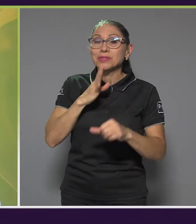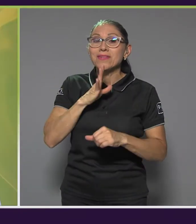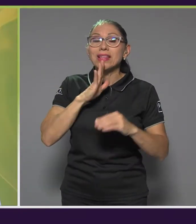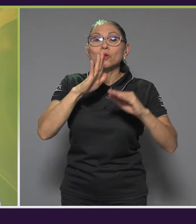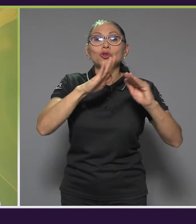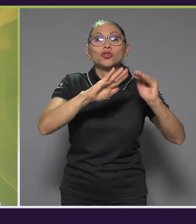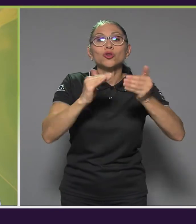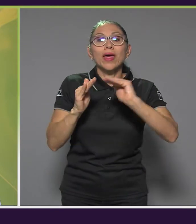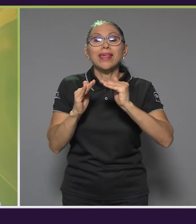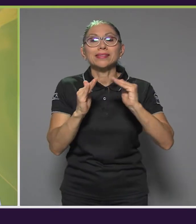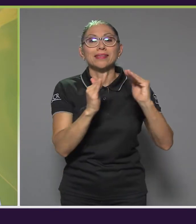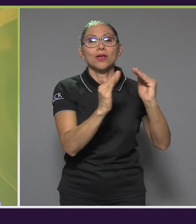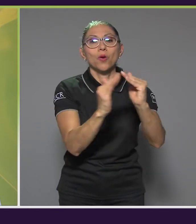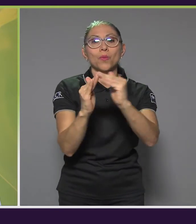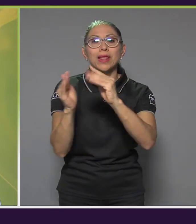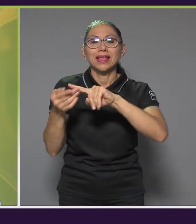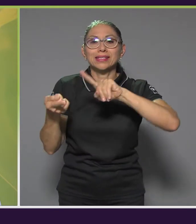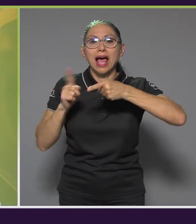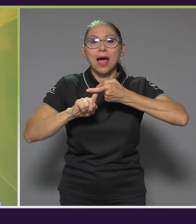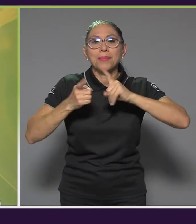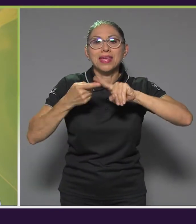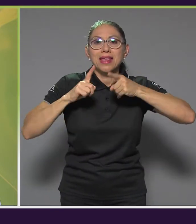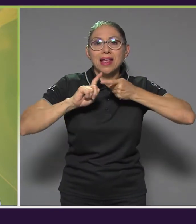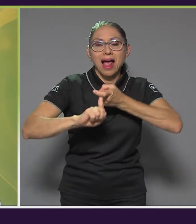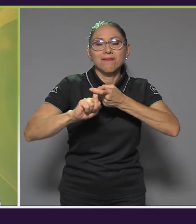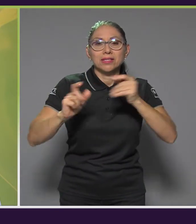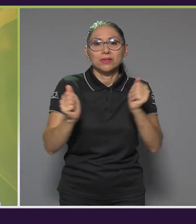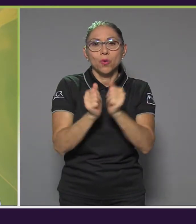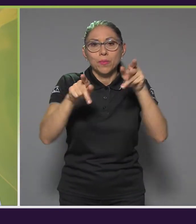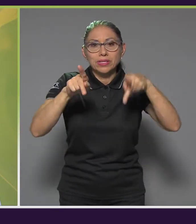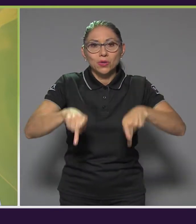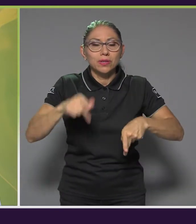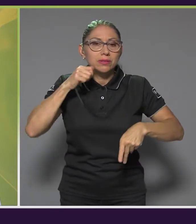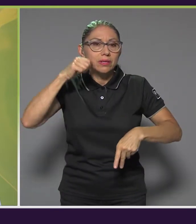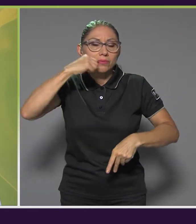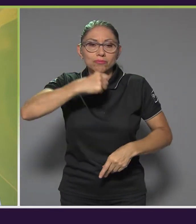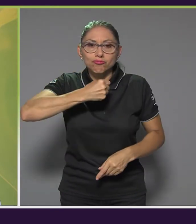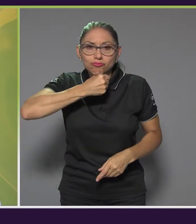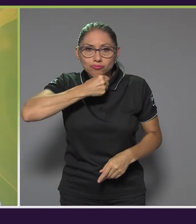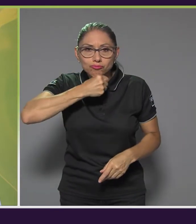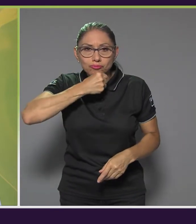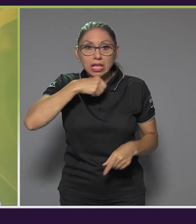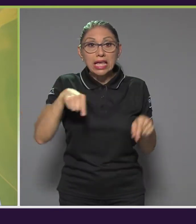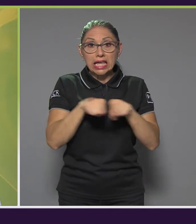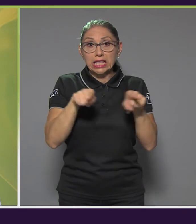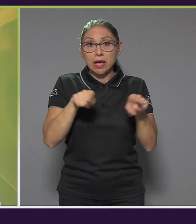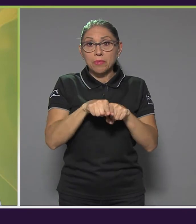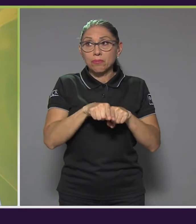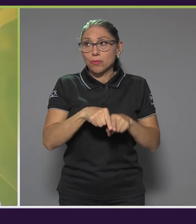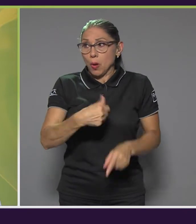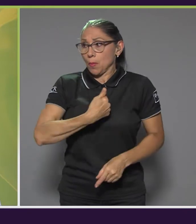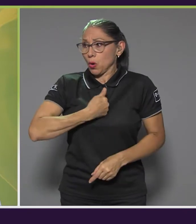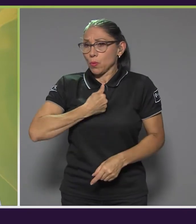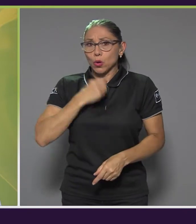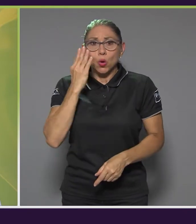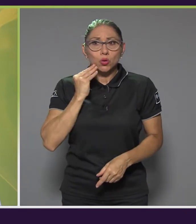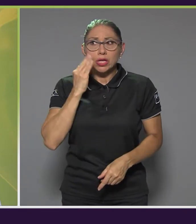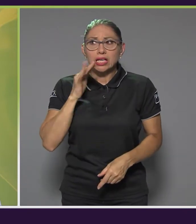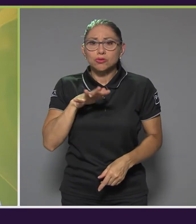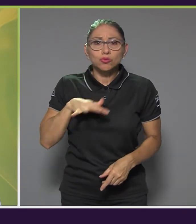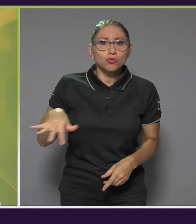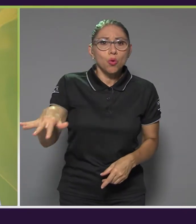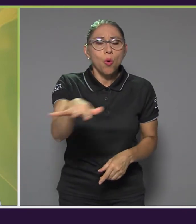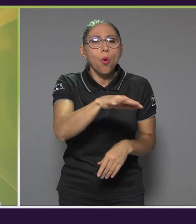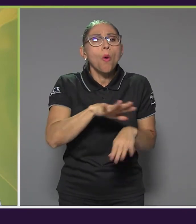y comunidades amigables con las personas adultas mayores y también ver cómo desde nuestro propio contexto, como lo decía Alex Zaira, podemos